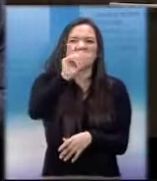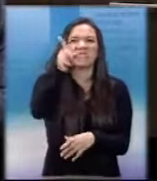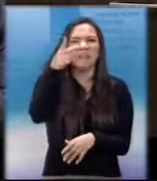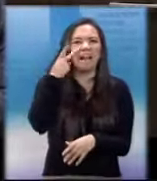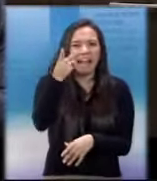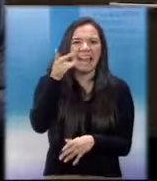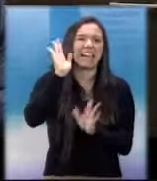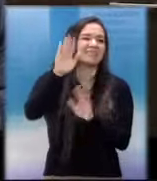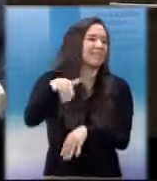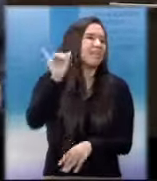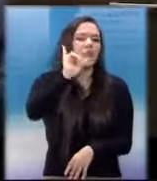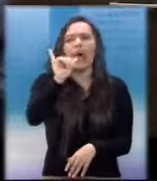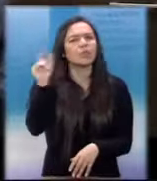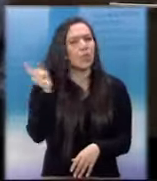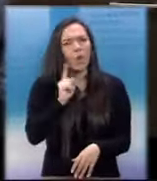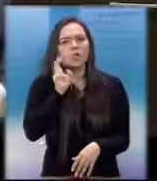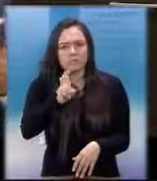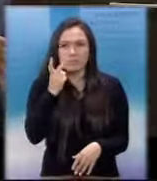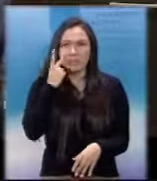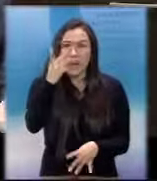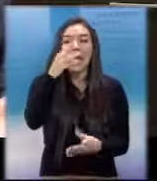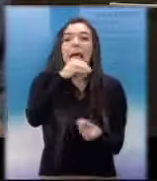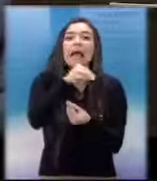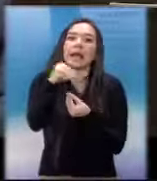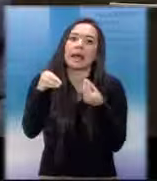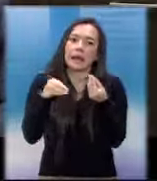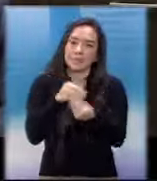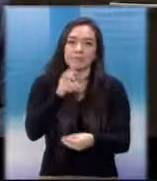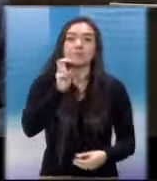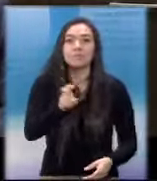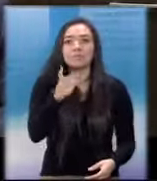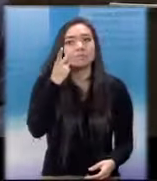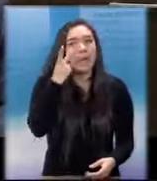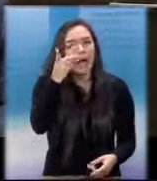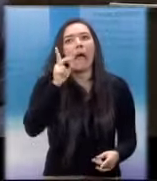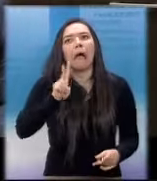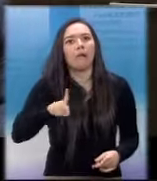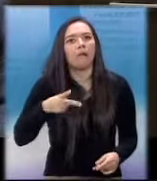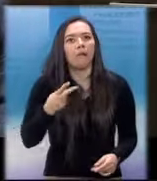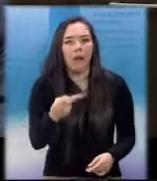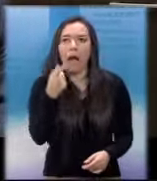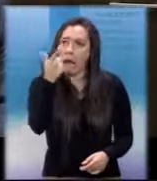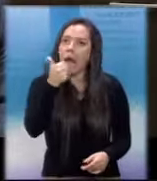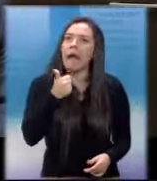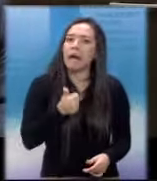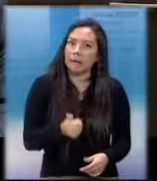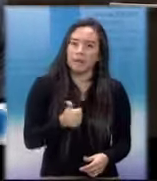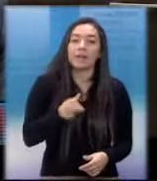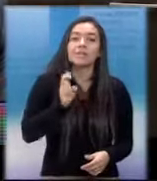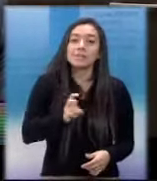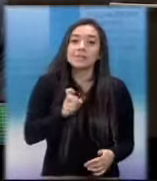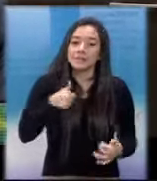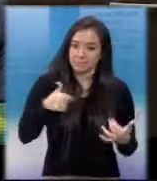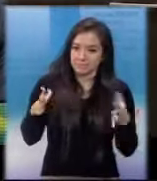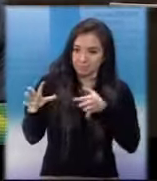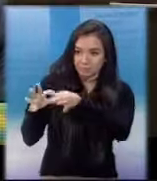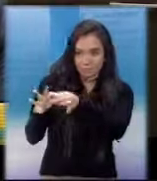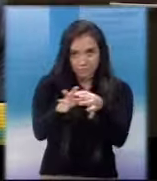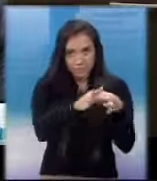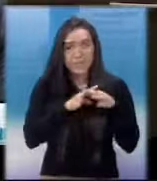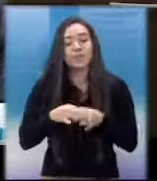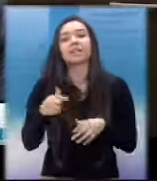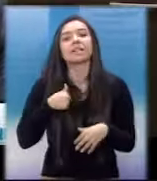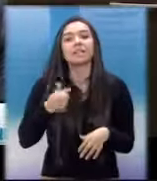están haciendo, digo yo, obstaculizando a la ola legislativa. Yo haría un llamamiento y voy a platicar con los diferentes